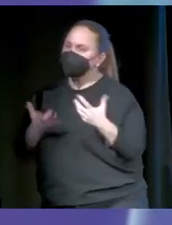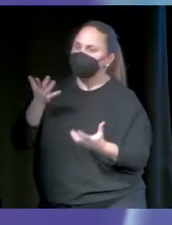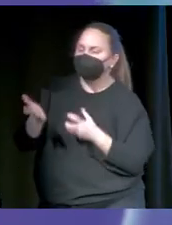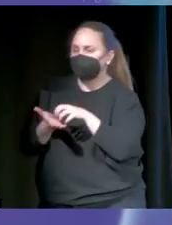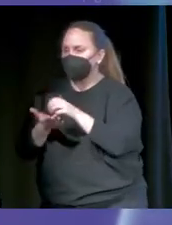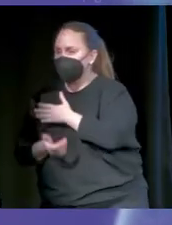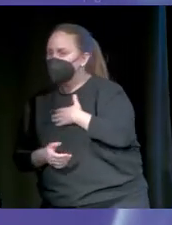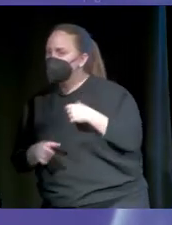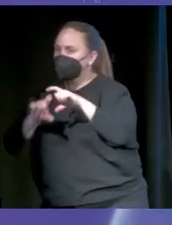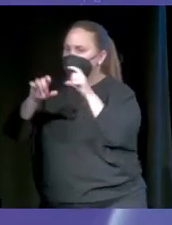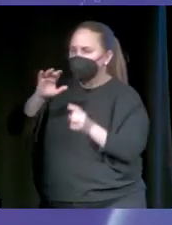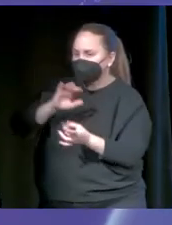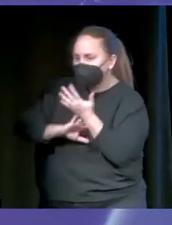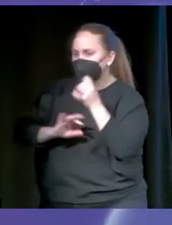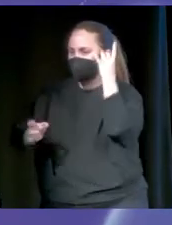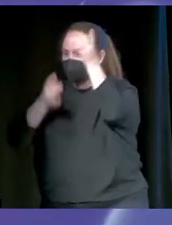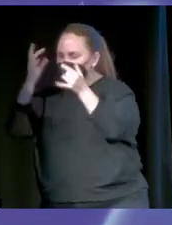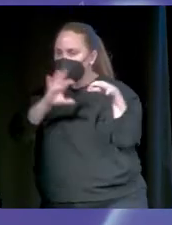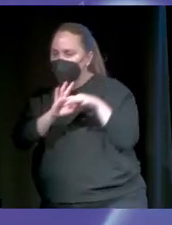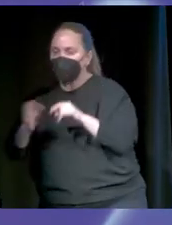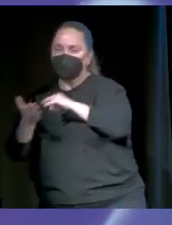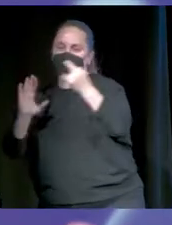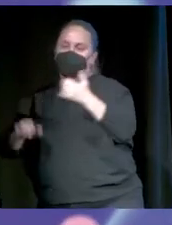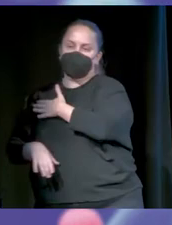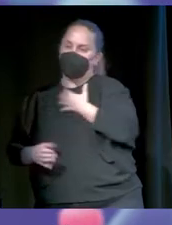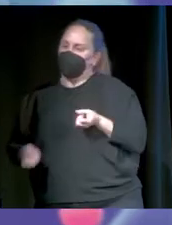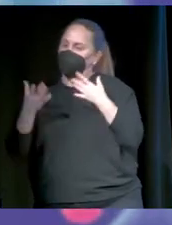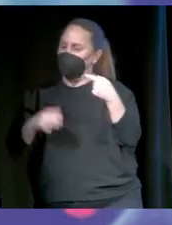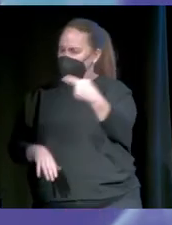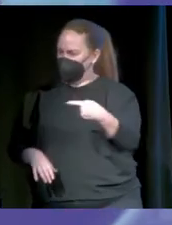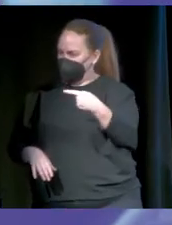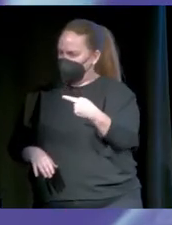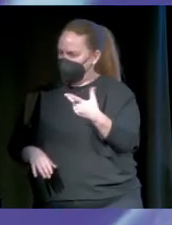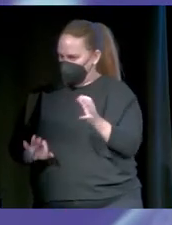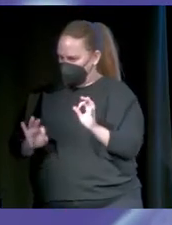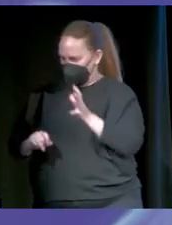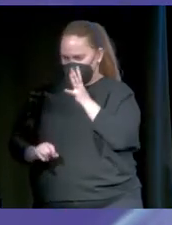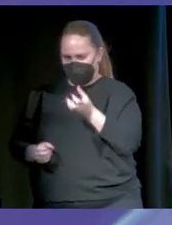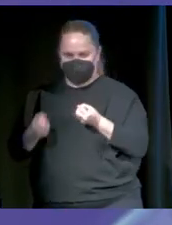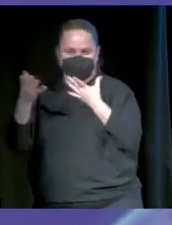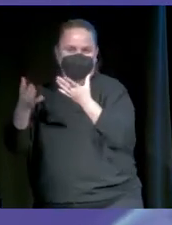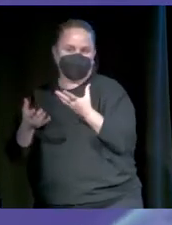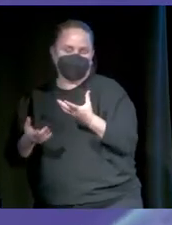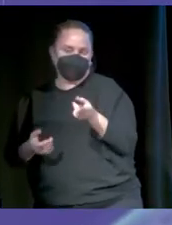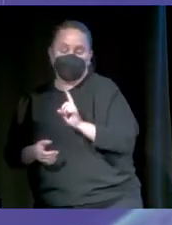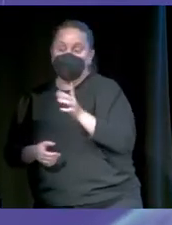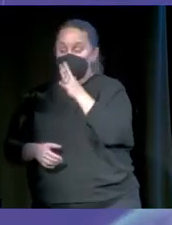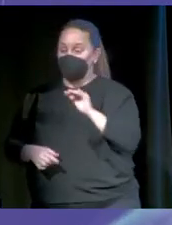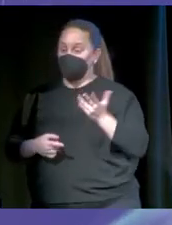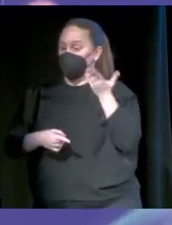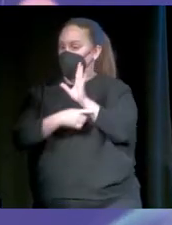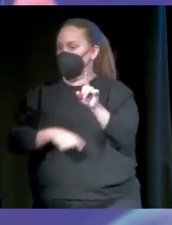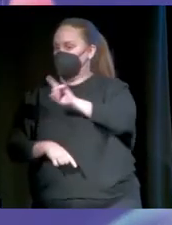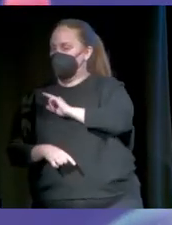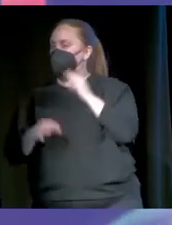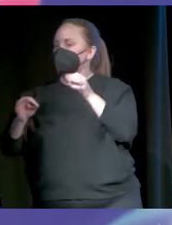o la innovación como tecnología, siempre me gusta hablar de la parte oscura, porque es la que menos se habla, porque cuando te presentan muchas veces, yo siempre